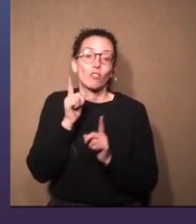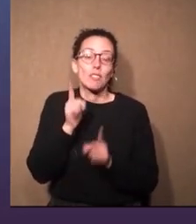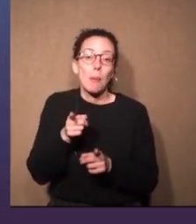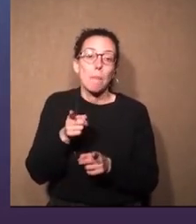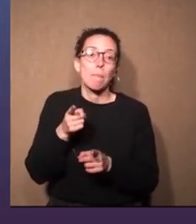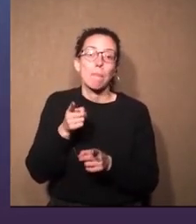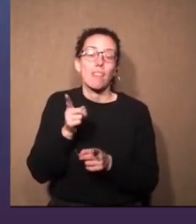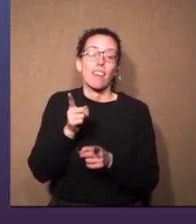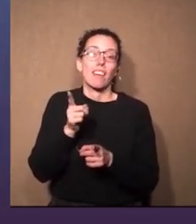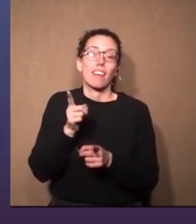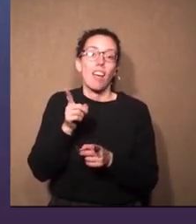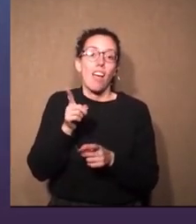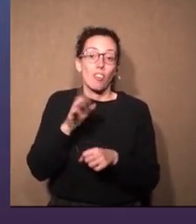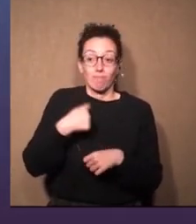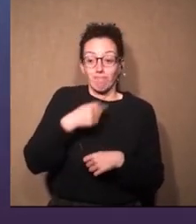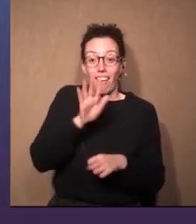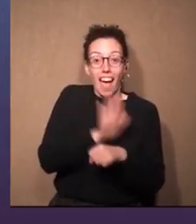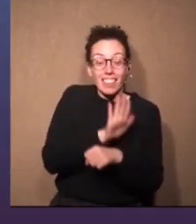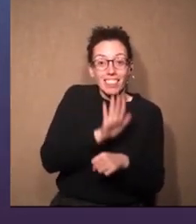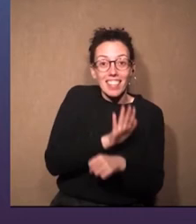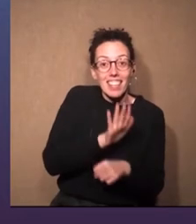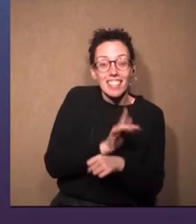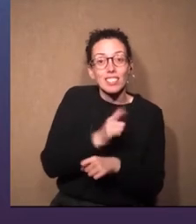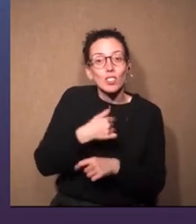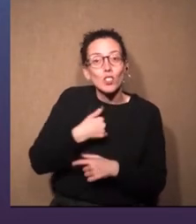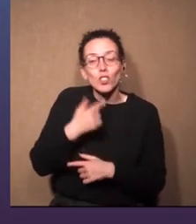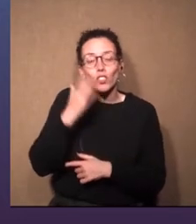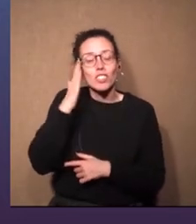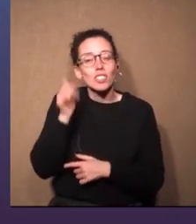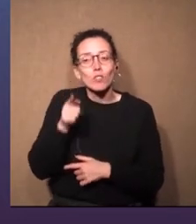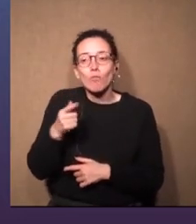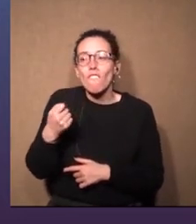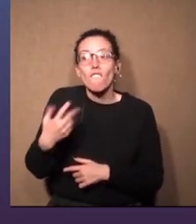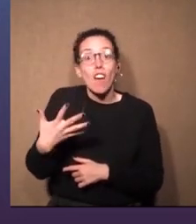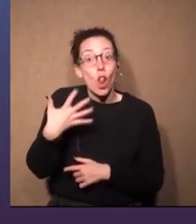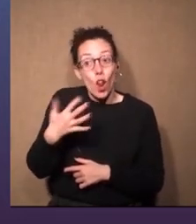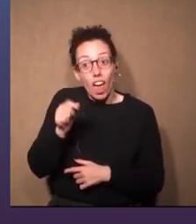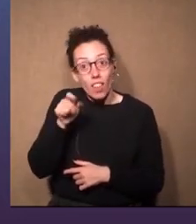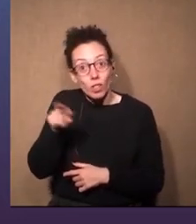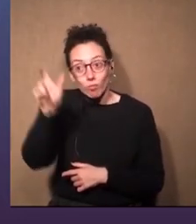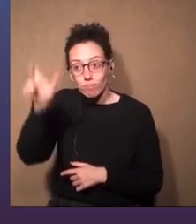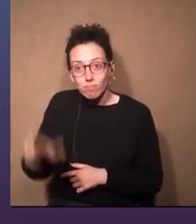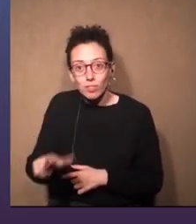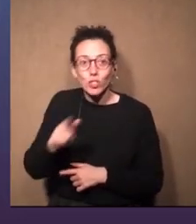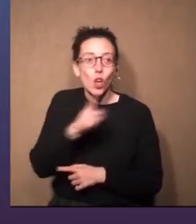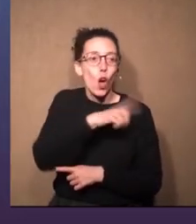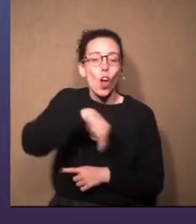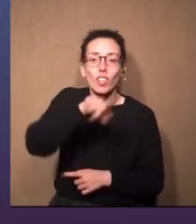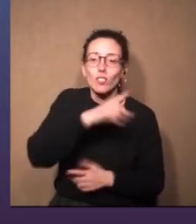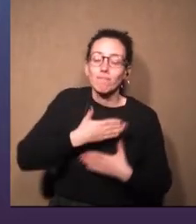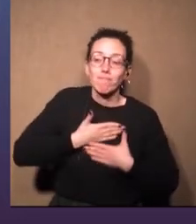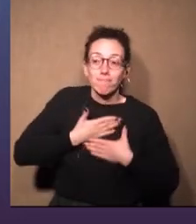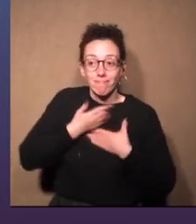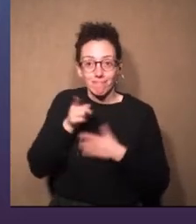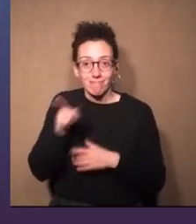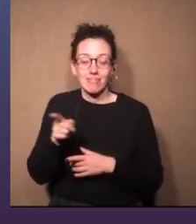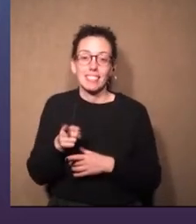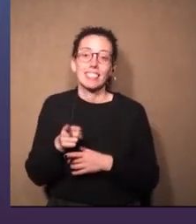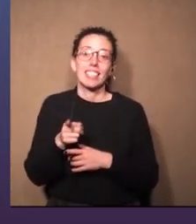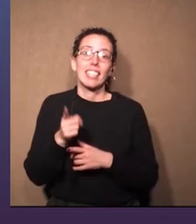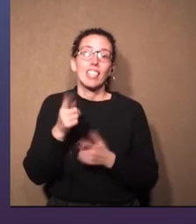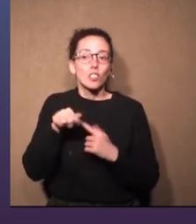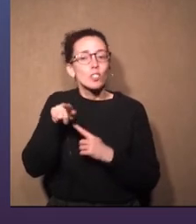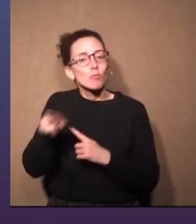también desde los lugares como actriz, y sé lo valorada y lo querida que sos en el ámbito.